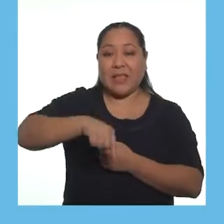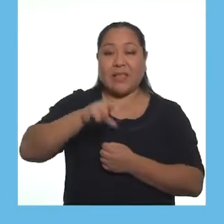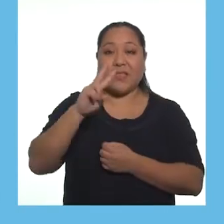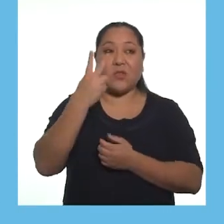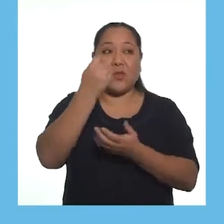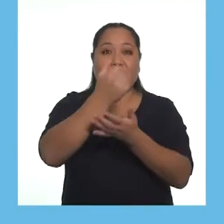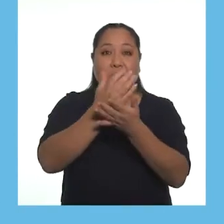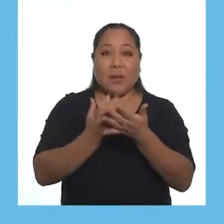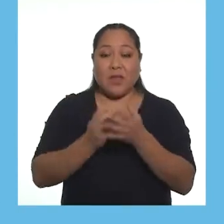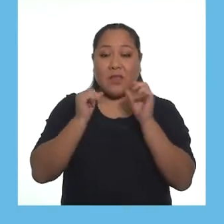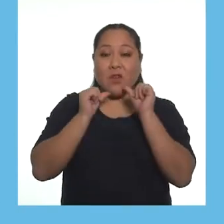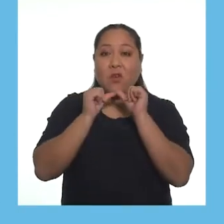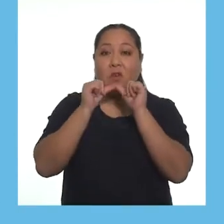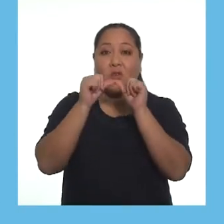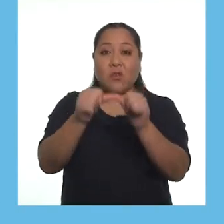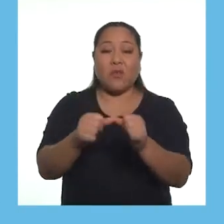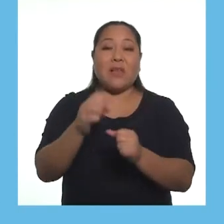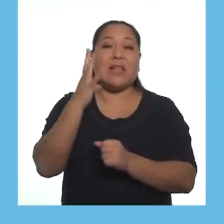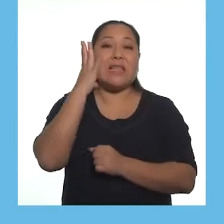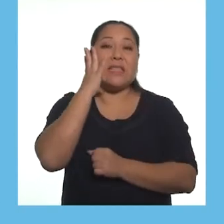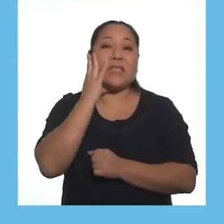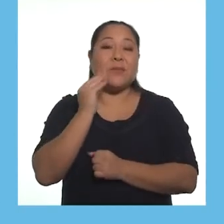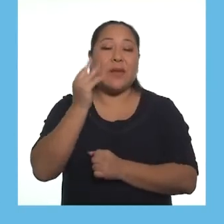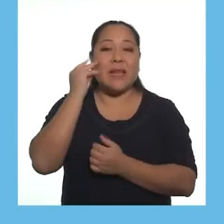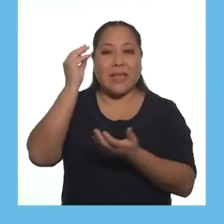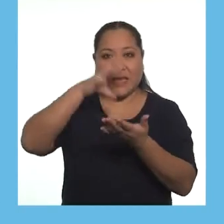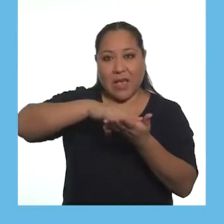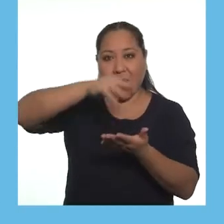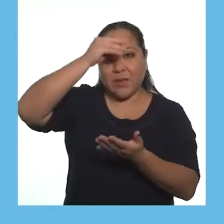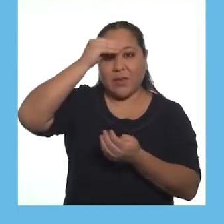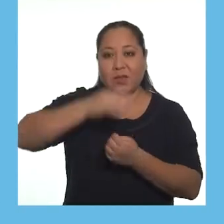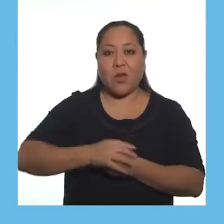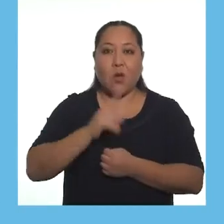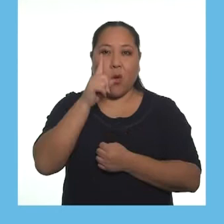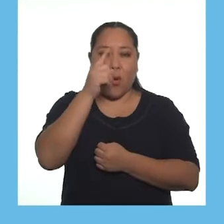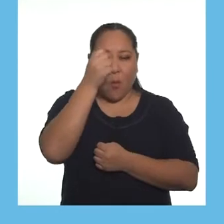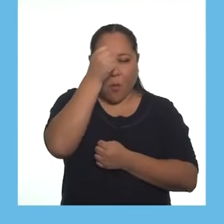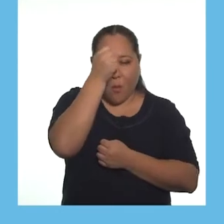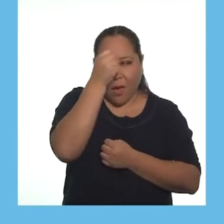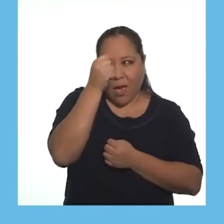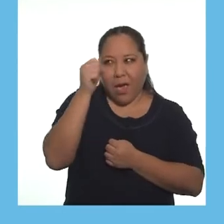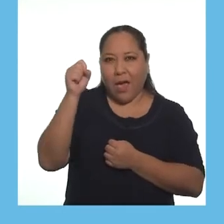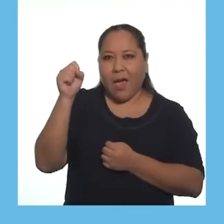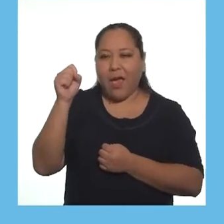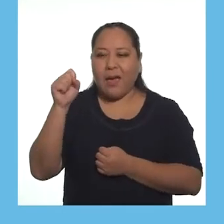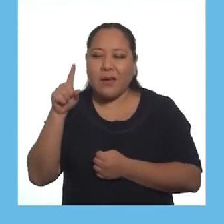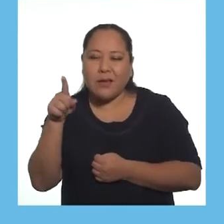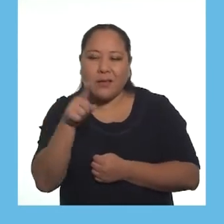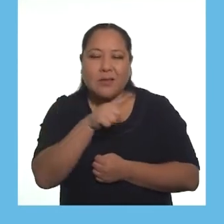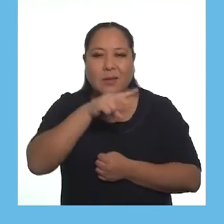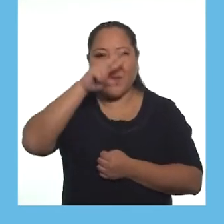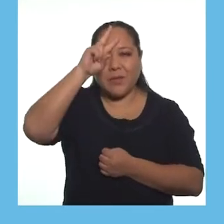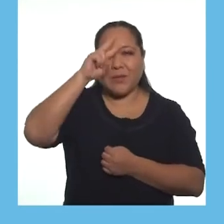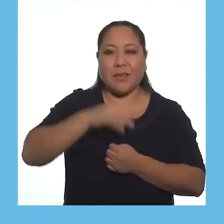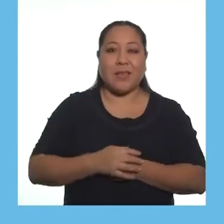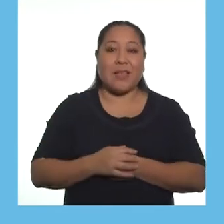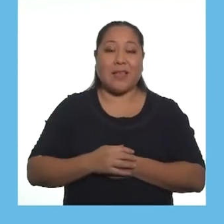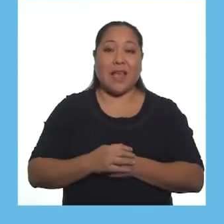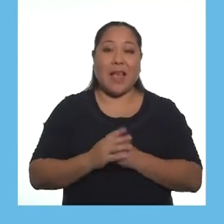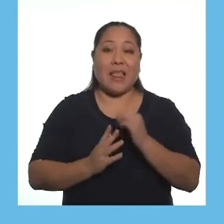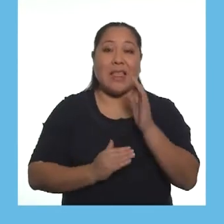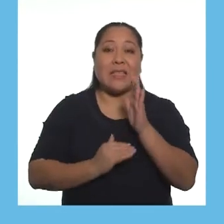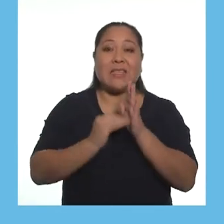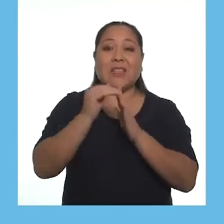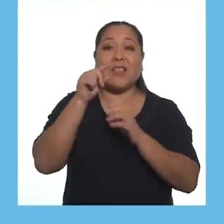familias en este segundo bloque continuamos con la experiencia de aprendizaje un viaje por el Perú